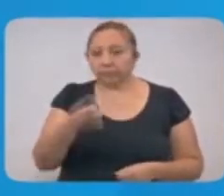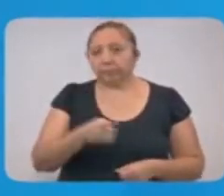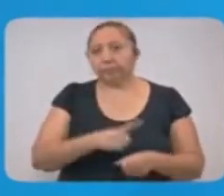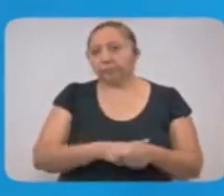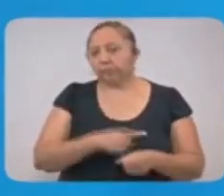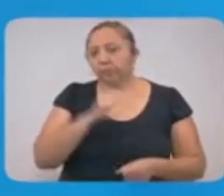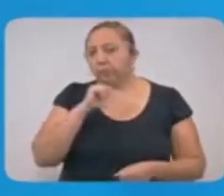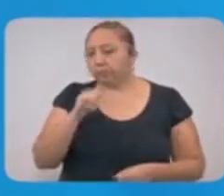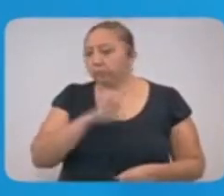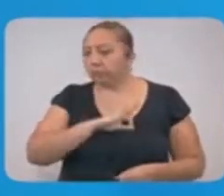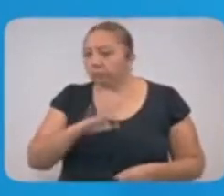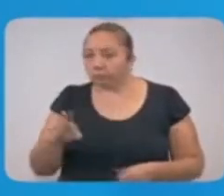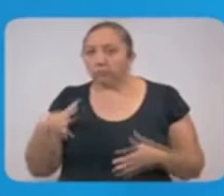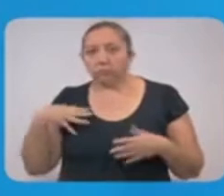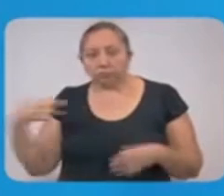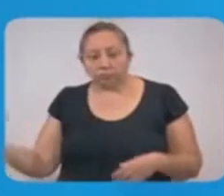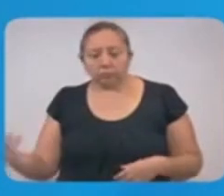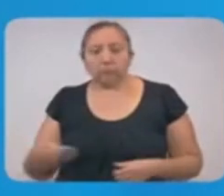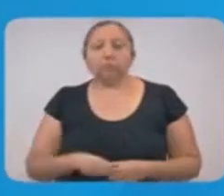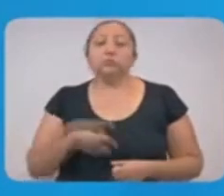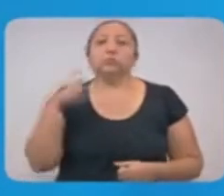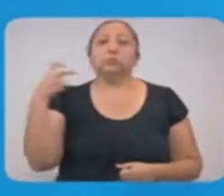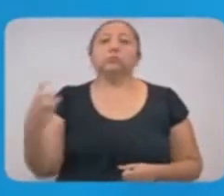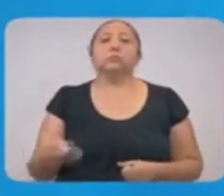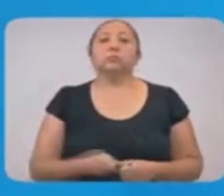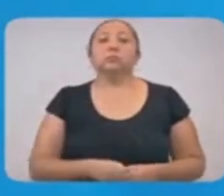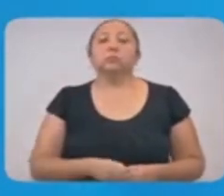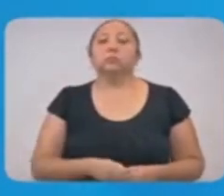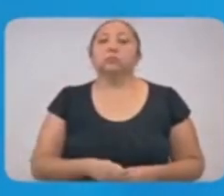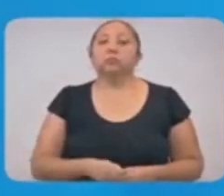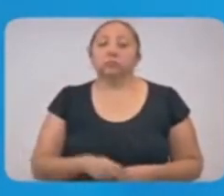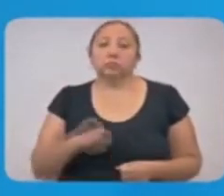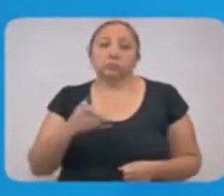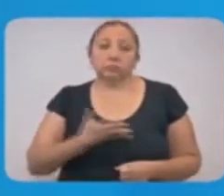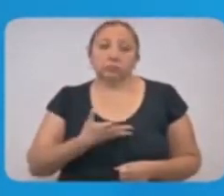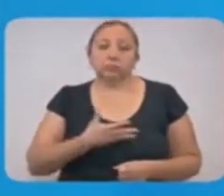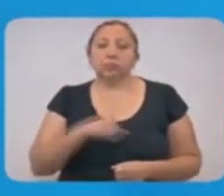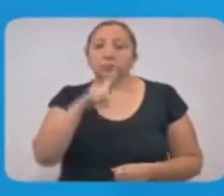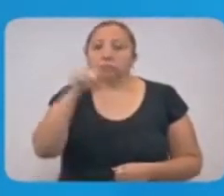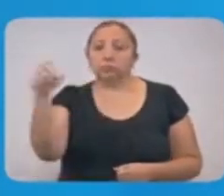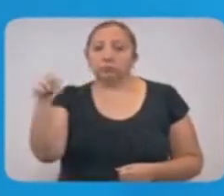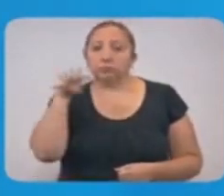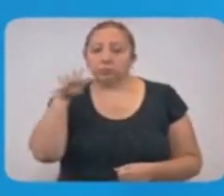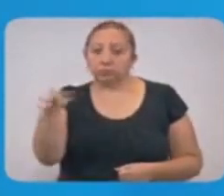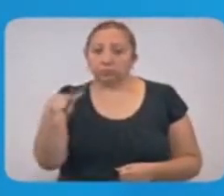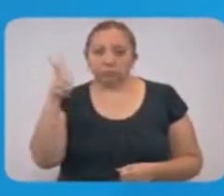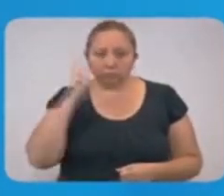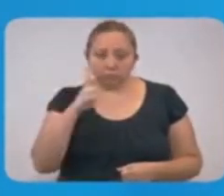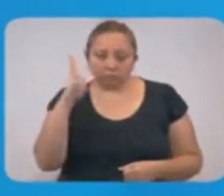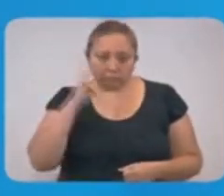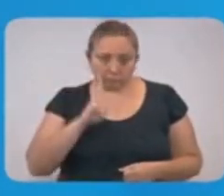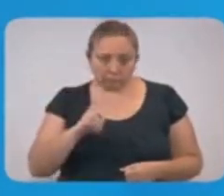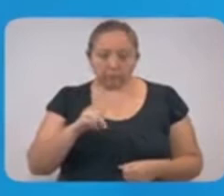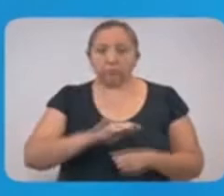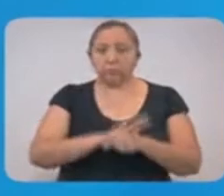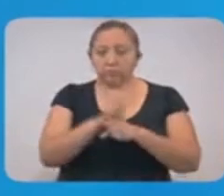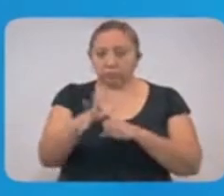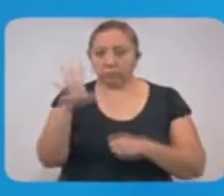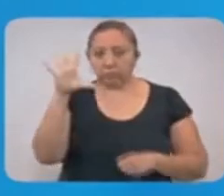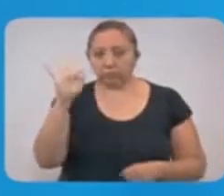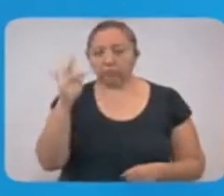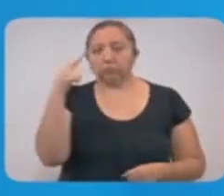locatarios o clientes. En este ejercicio epidemiológico se tomaron 119 muestras, de las cuales